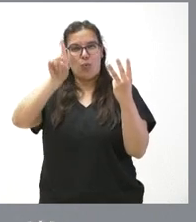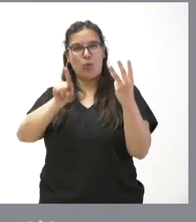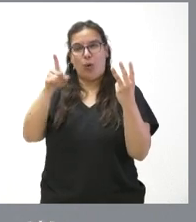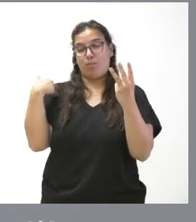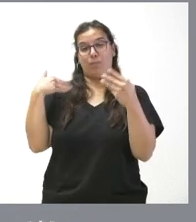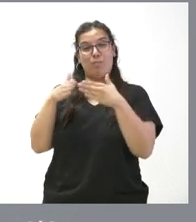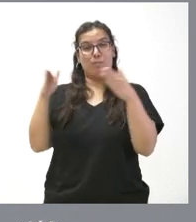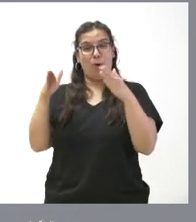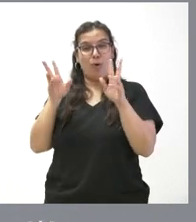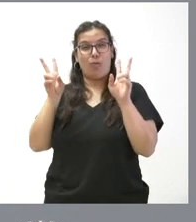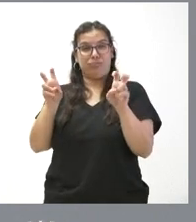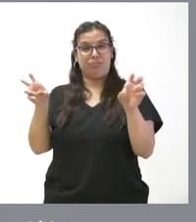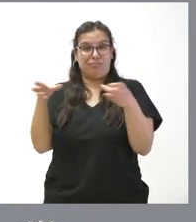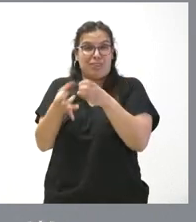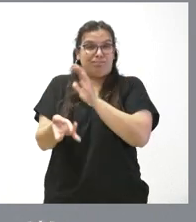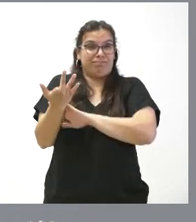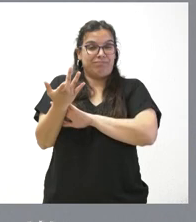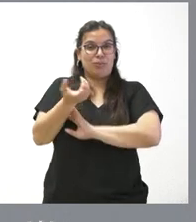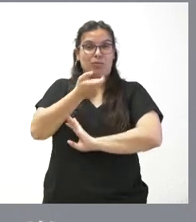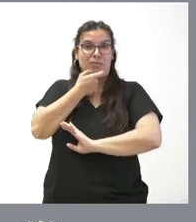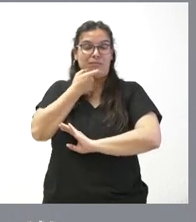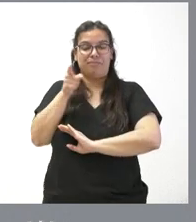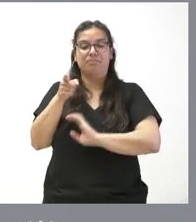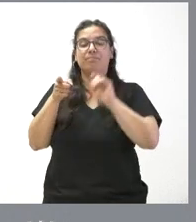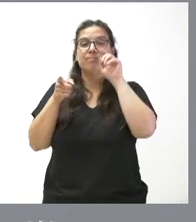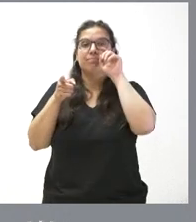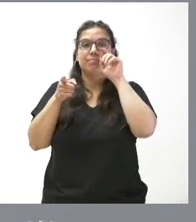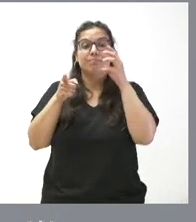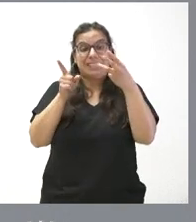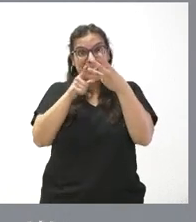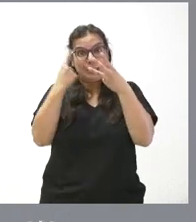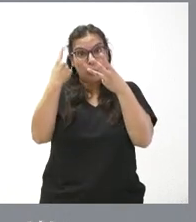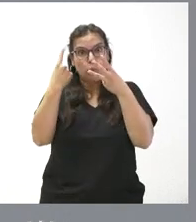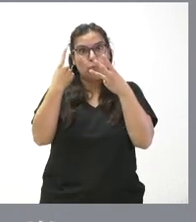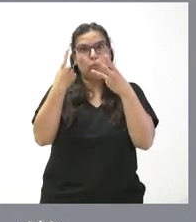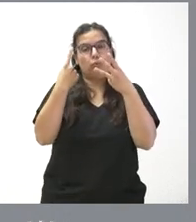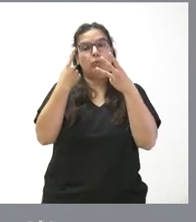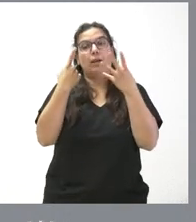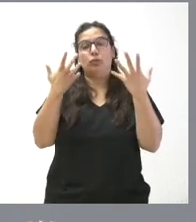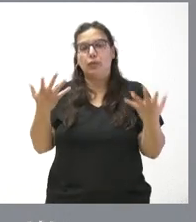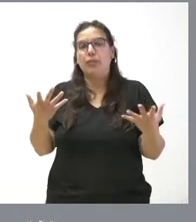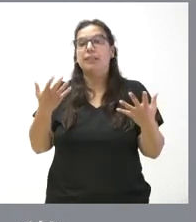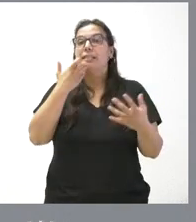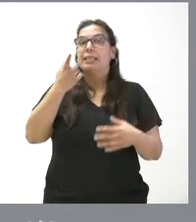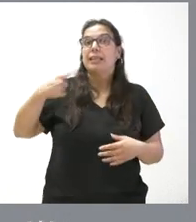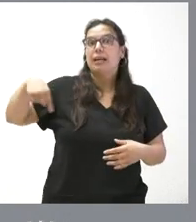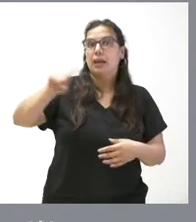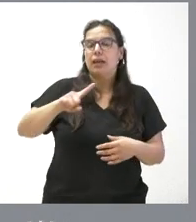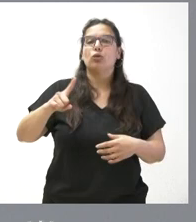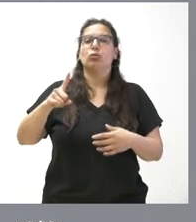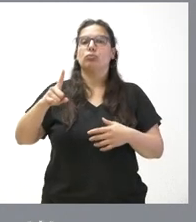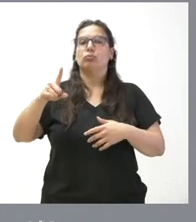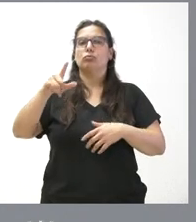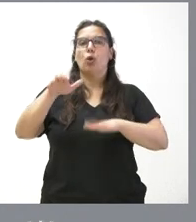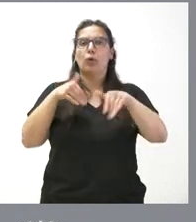del grupo, es una de las tres. Y nosotros sí que es verdad que en la medida en que se han presentado a convocatorias y han cumplido las condiciones,